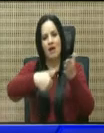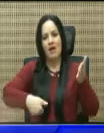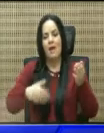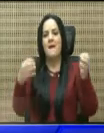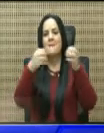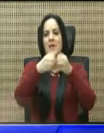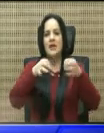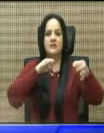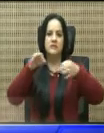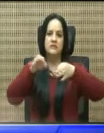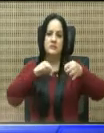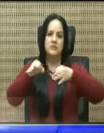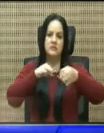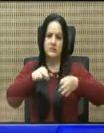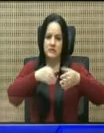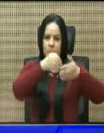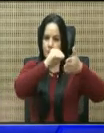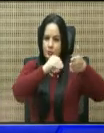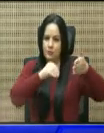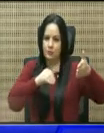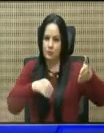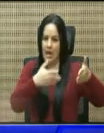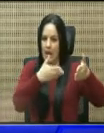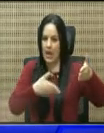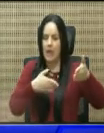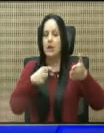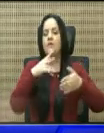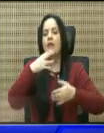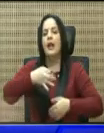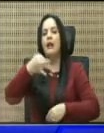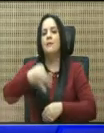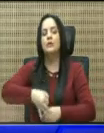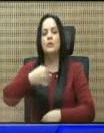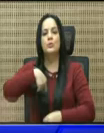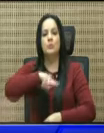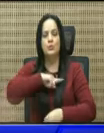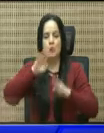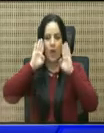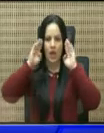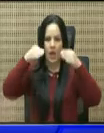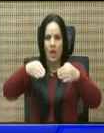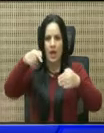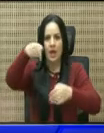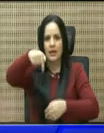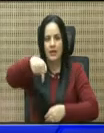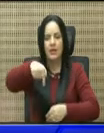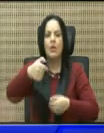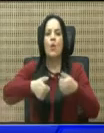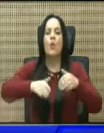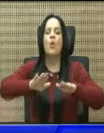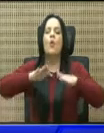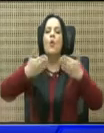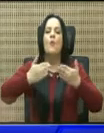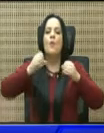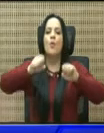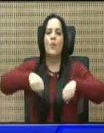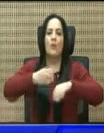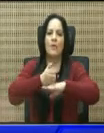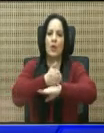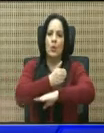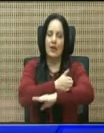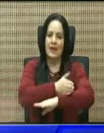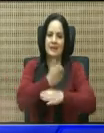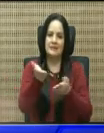especificación, porque realmente lo que aquí nos ocupa es cómo podemos mejorar el servicio en el